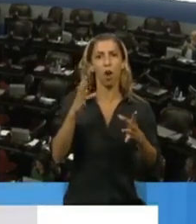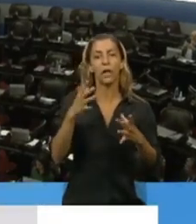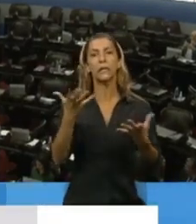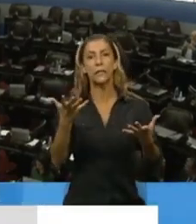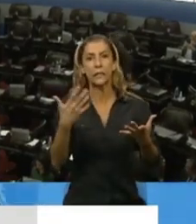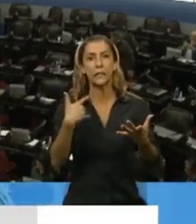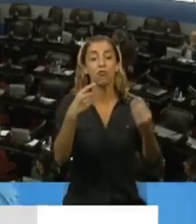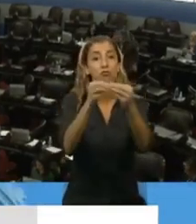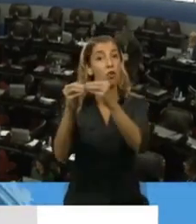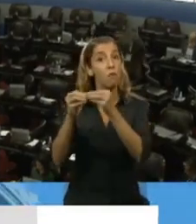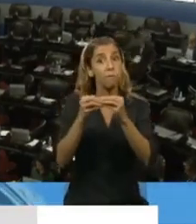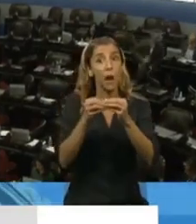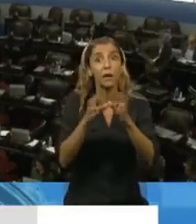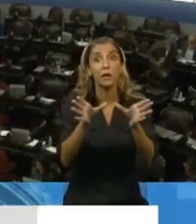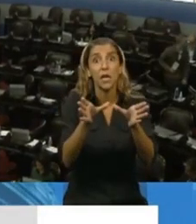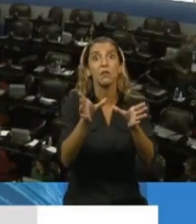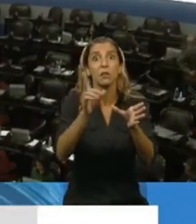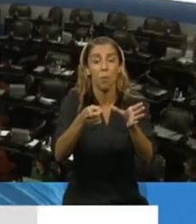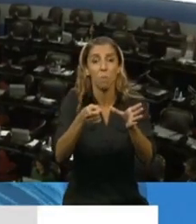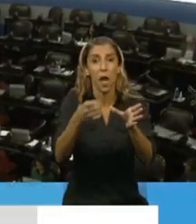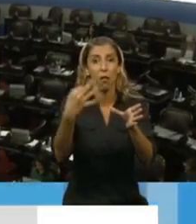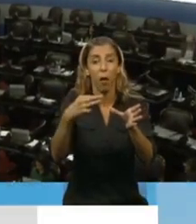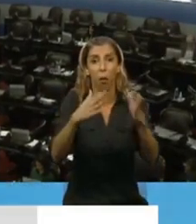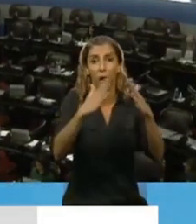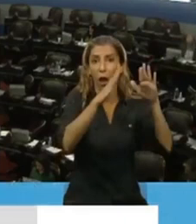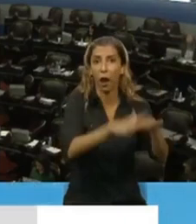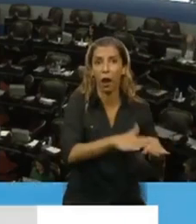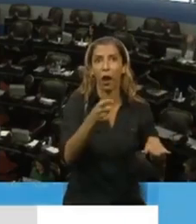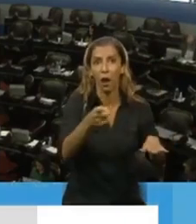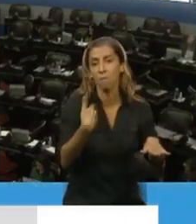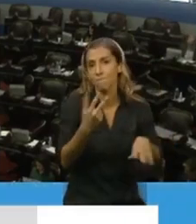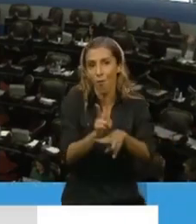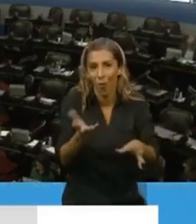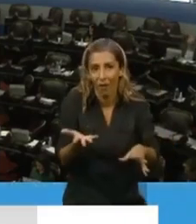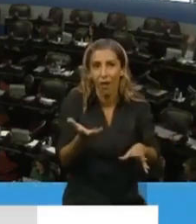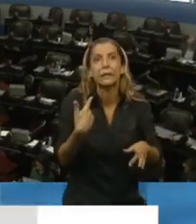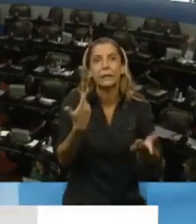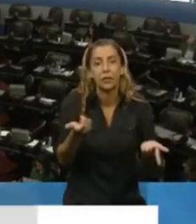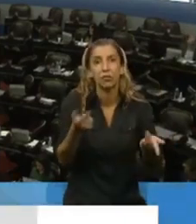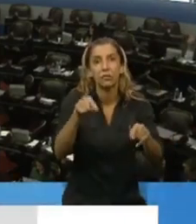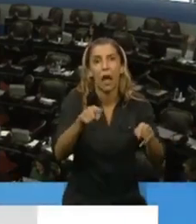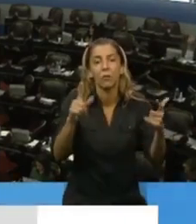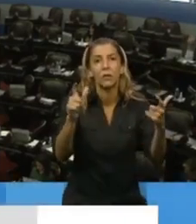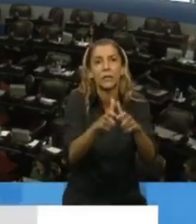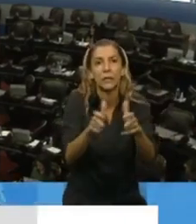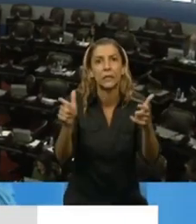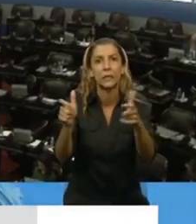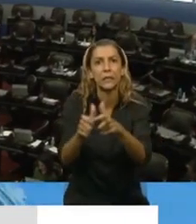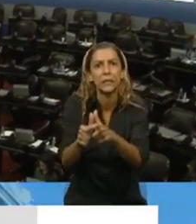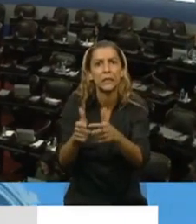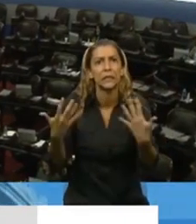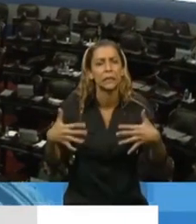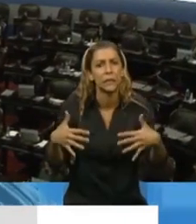tanto, el sector de salud se va diezmando paulatinamente y le vamos a pedir que cubra más guardia que las habituales.